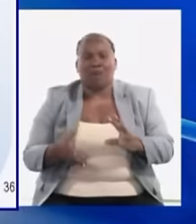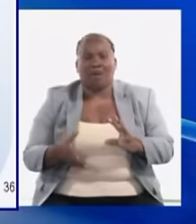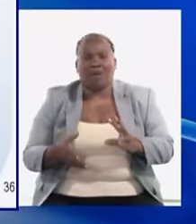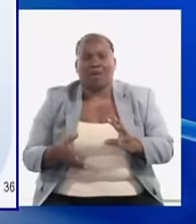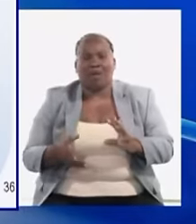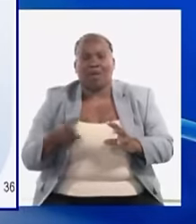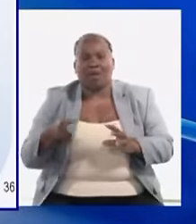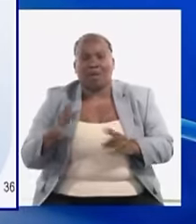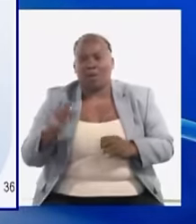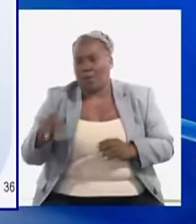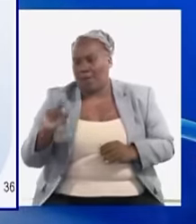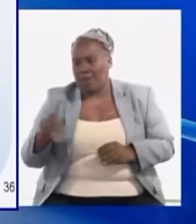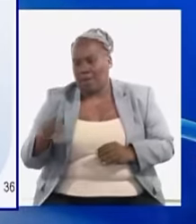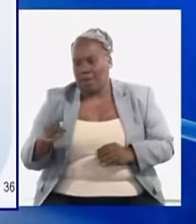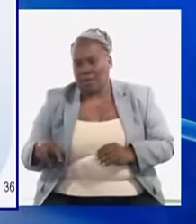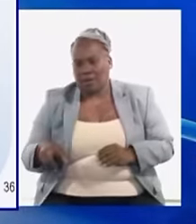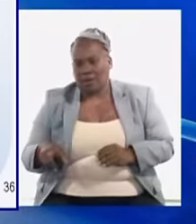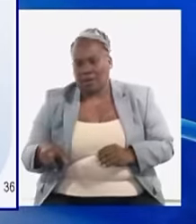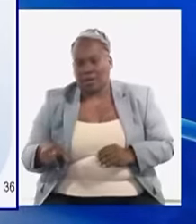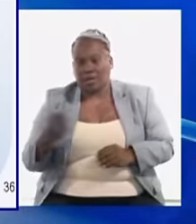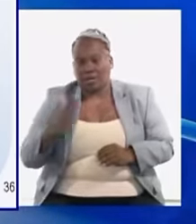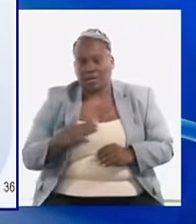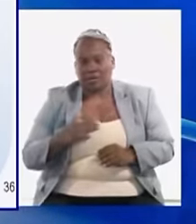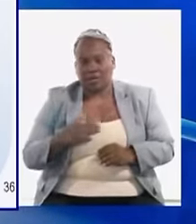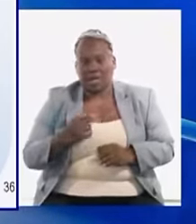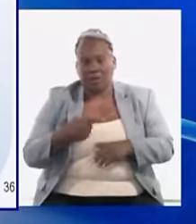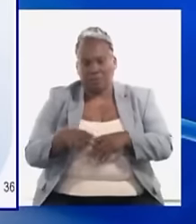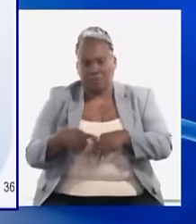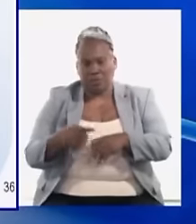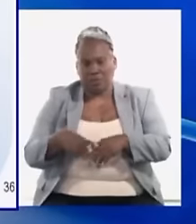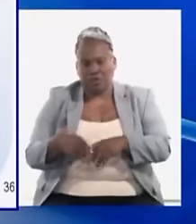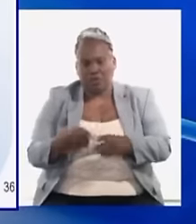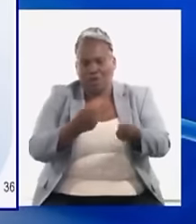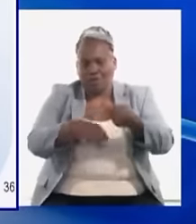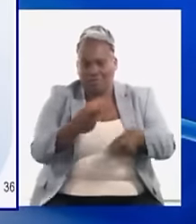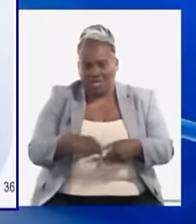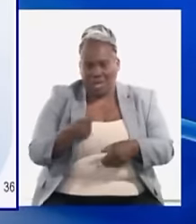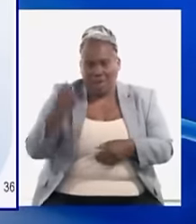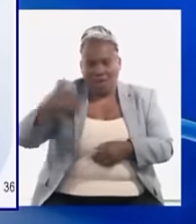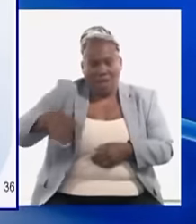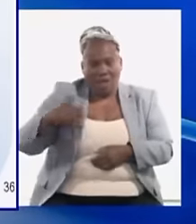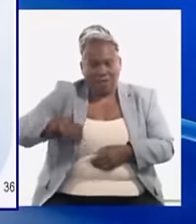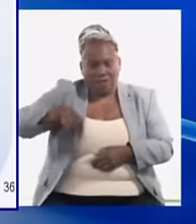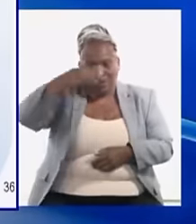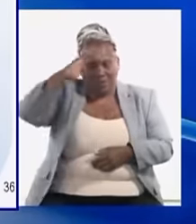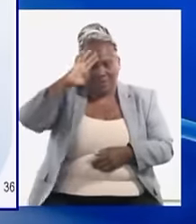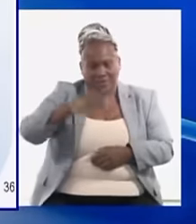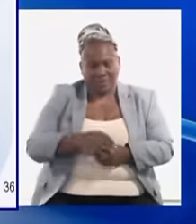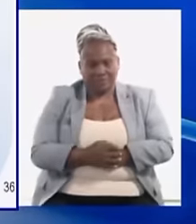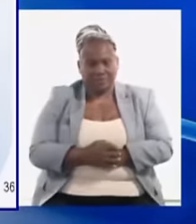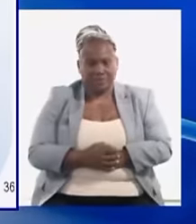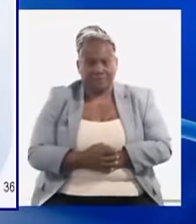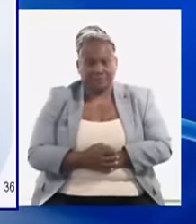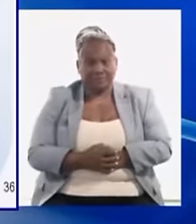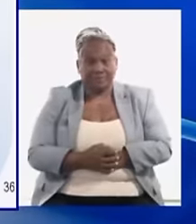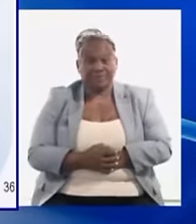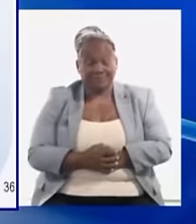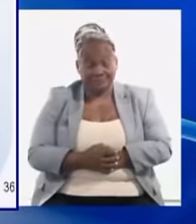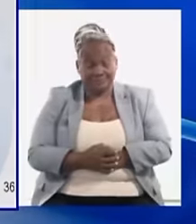comprar y traer productos para revenderlo a unos precios especulativos del país nosotros